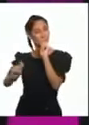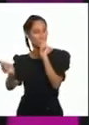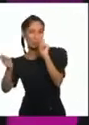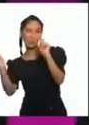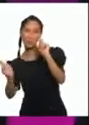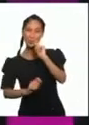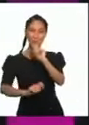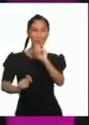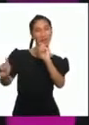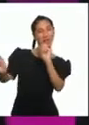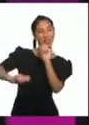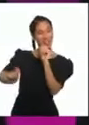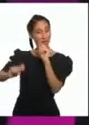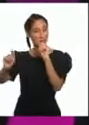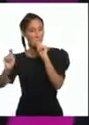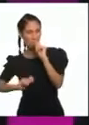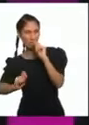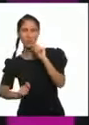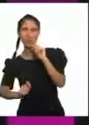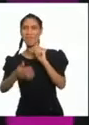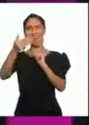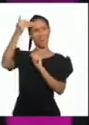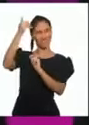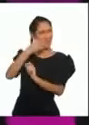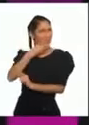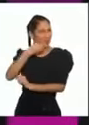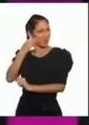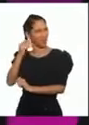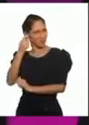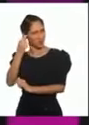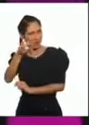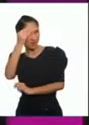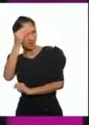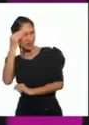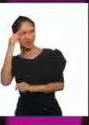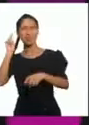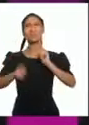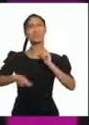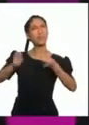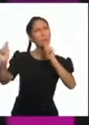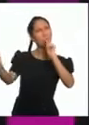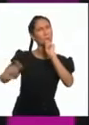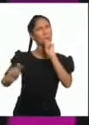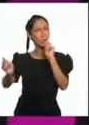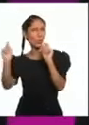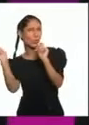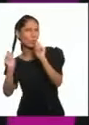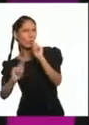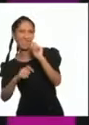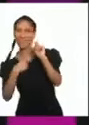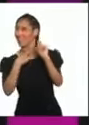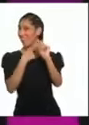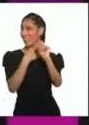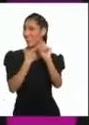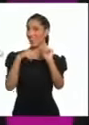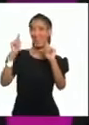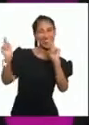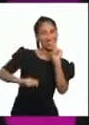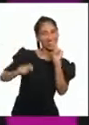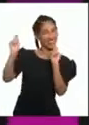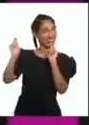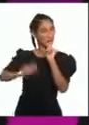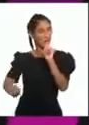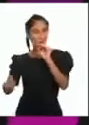Yo aprendí bien joven, aprendí este, tocar caja. Siempre me gustaba mi flautita. A